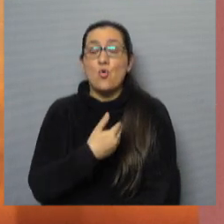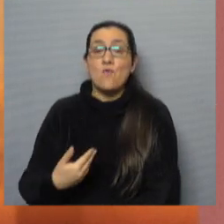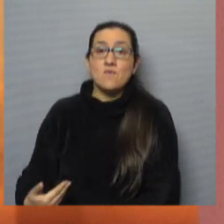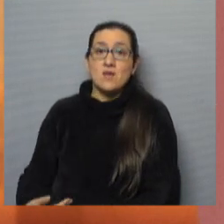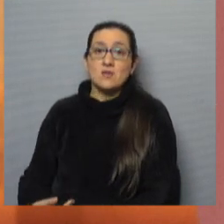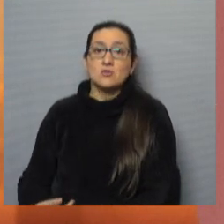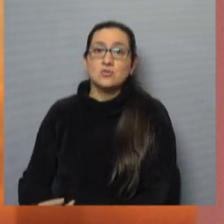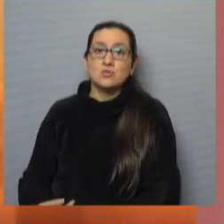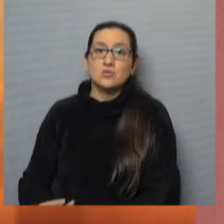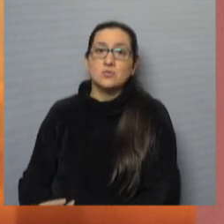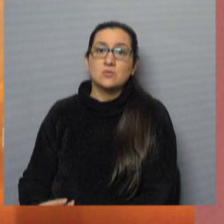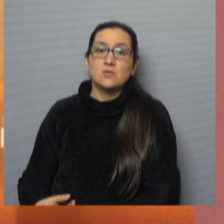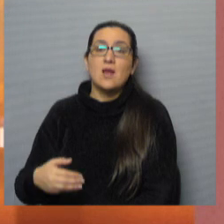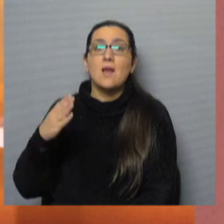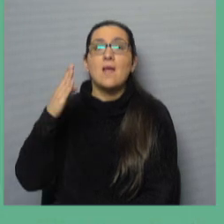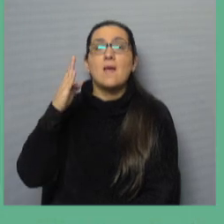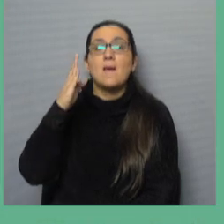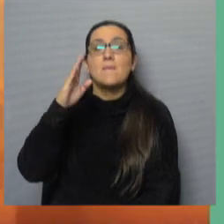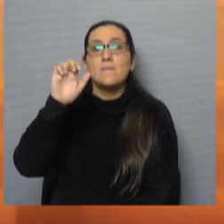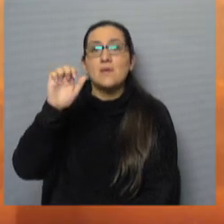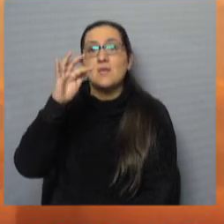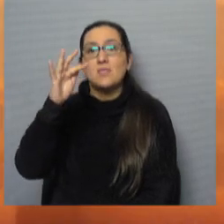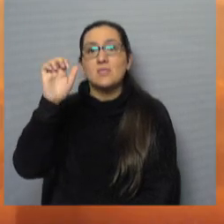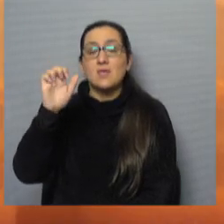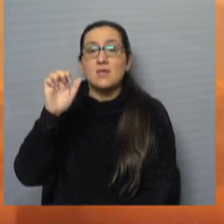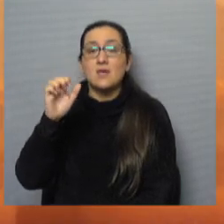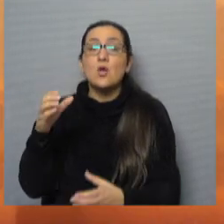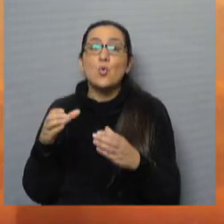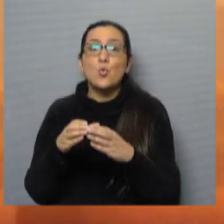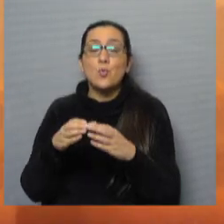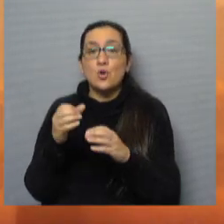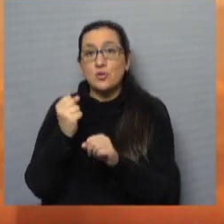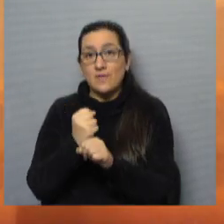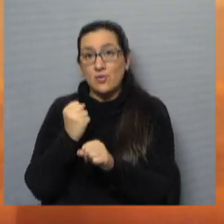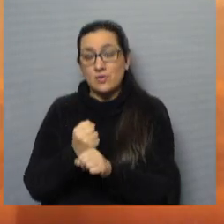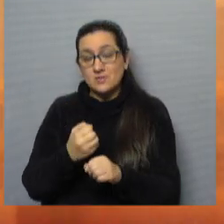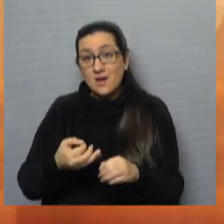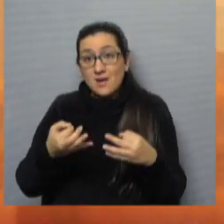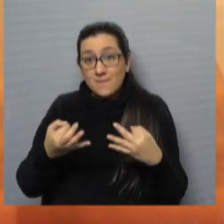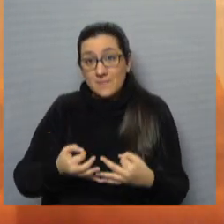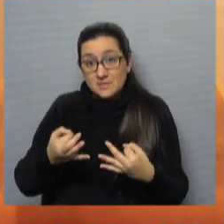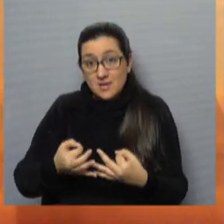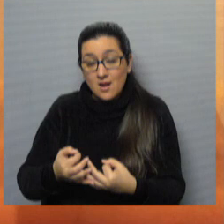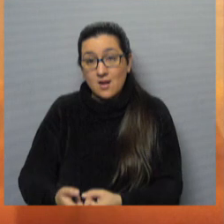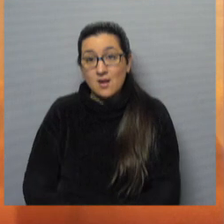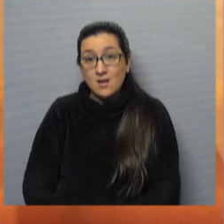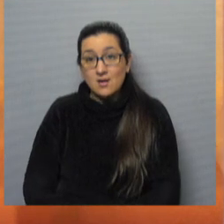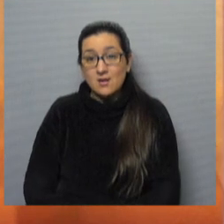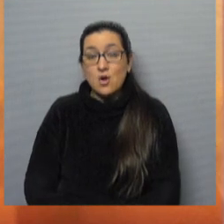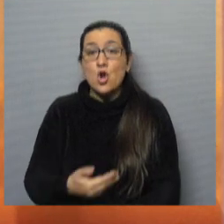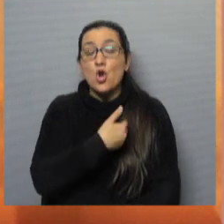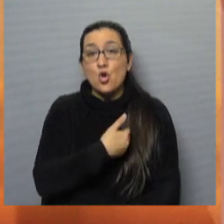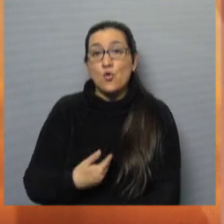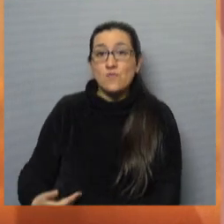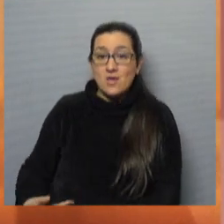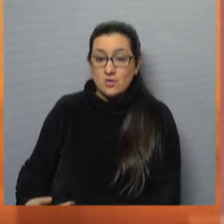del PT, del Partido de los Trabajadores, en especial los gobiernos,